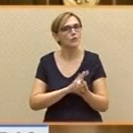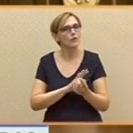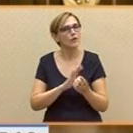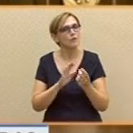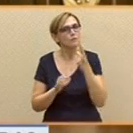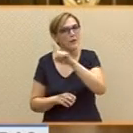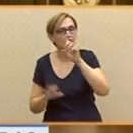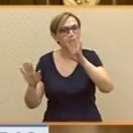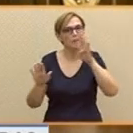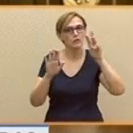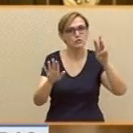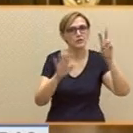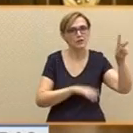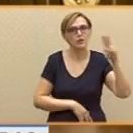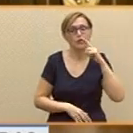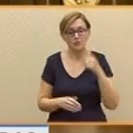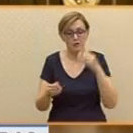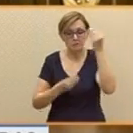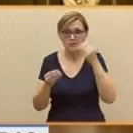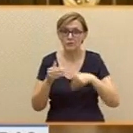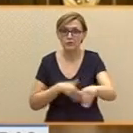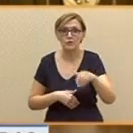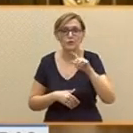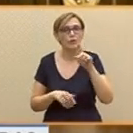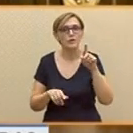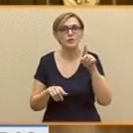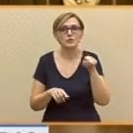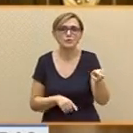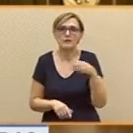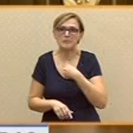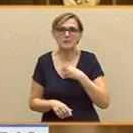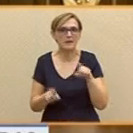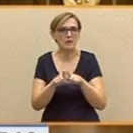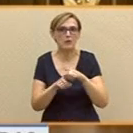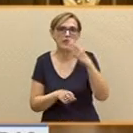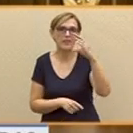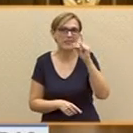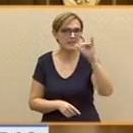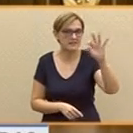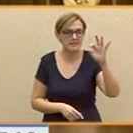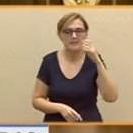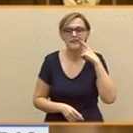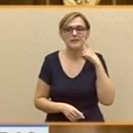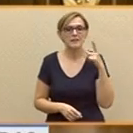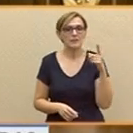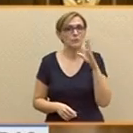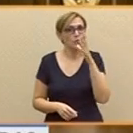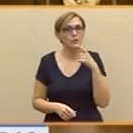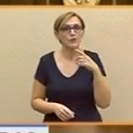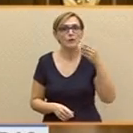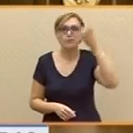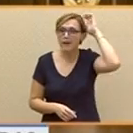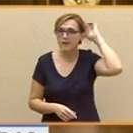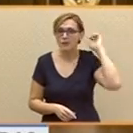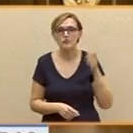que en el futuro no va a jugar usted más papel que el que jugó el CDS. Por cierto, fue Mario Conde uno de los mayores colaboradores del señor Suárez.